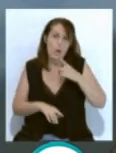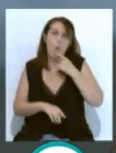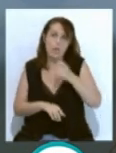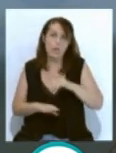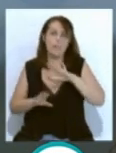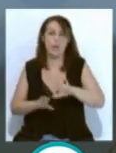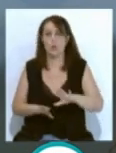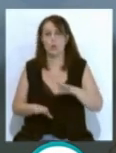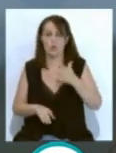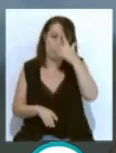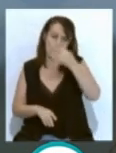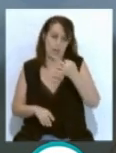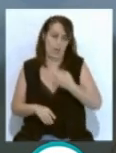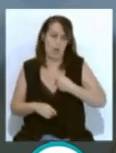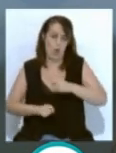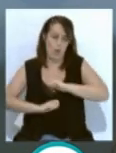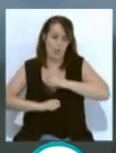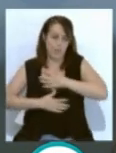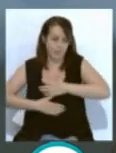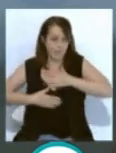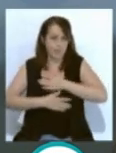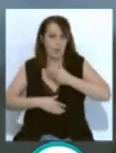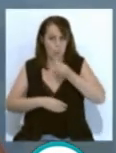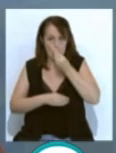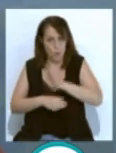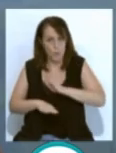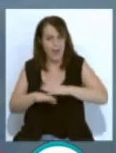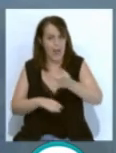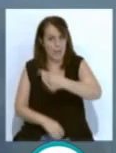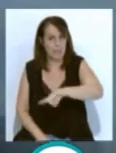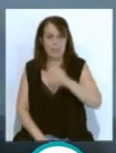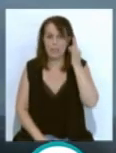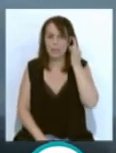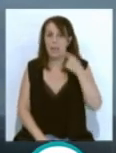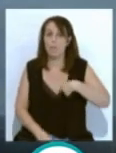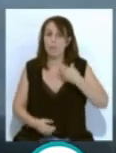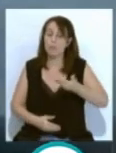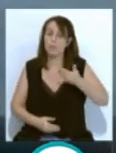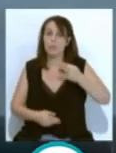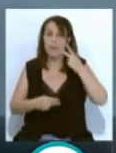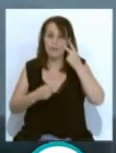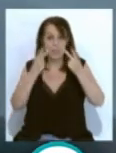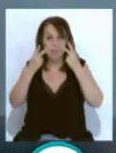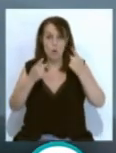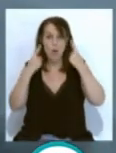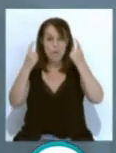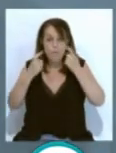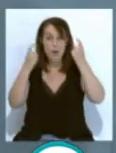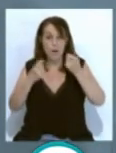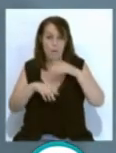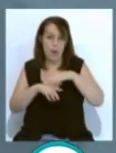muy gratificante y muy bueno para ellas. Además, es muy importante que se haga visible todo el esfuerzo que va para conseguir